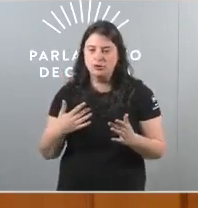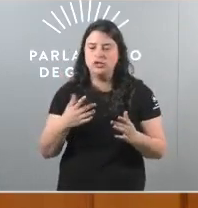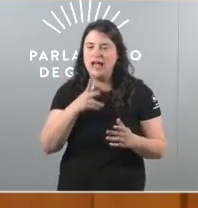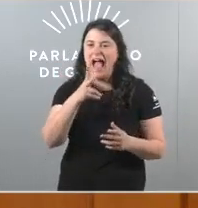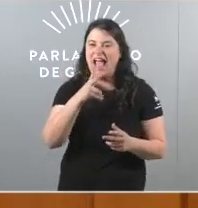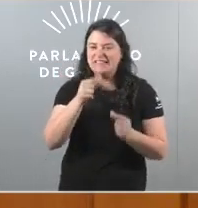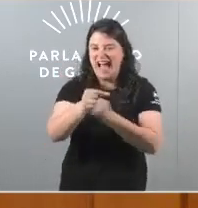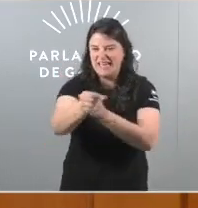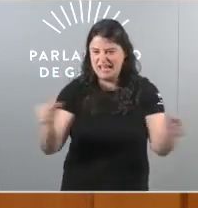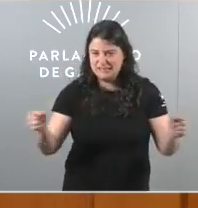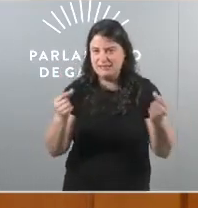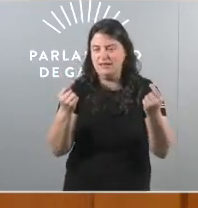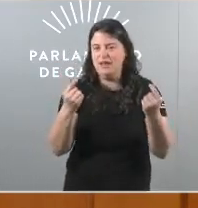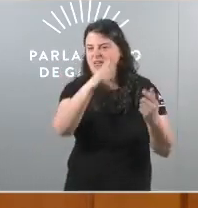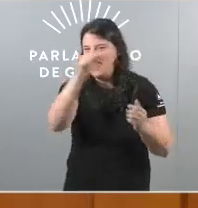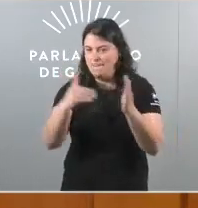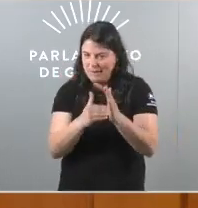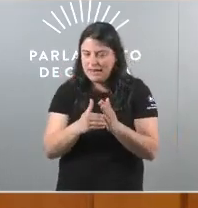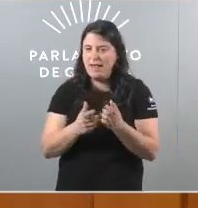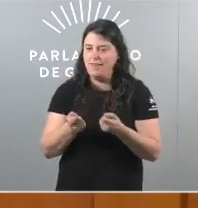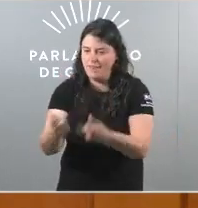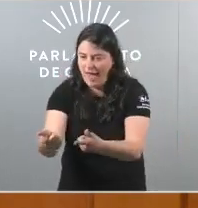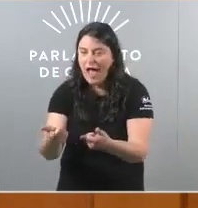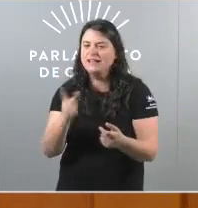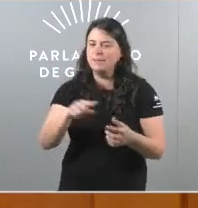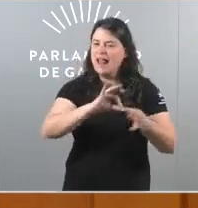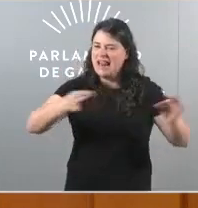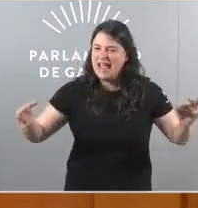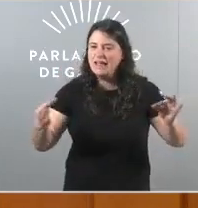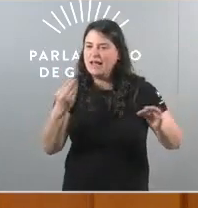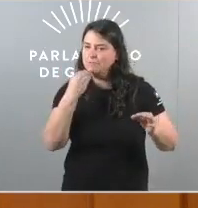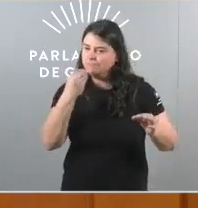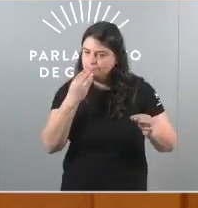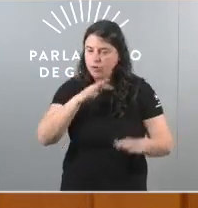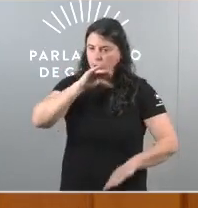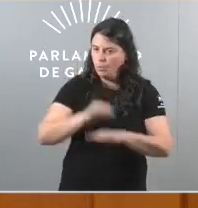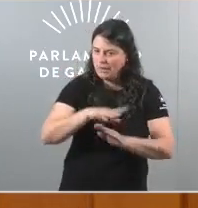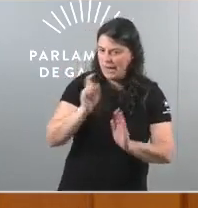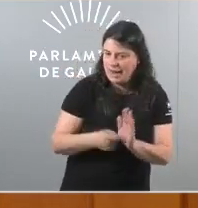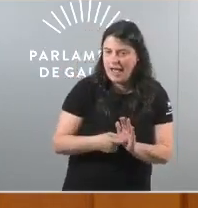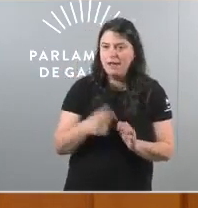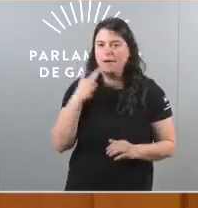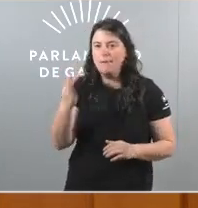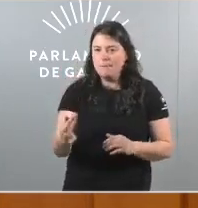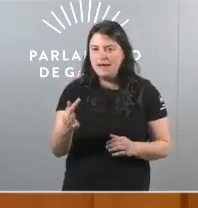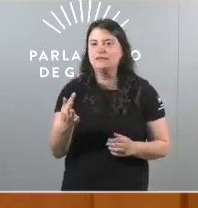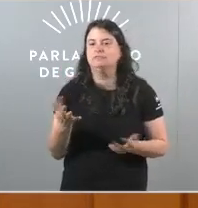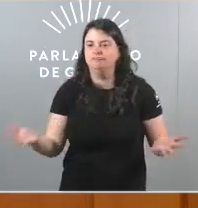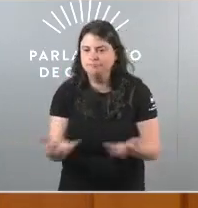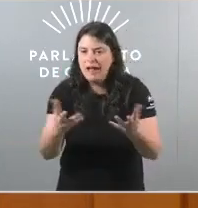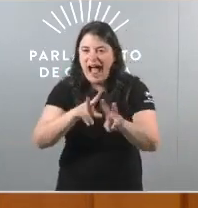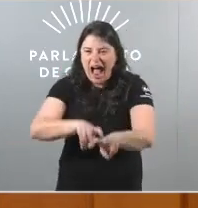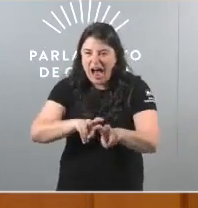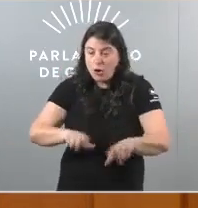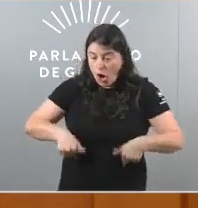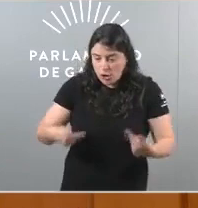abandonada facer que se cumpla a lei de cadea alimentaria e impulsar a producción agroecolóxica que